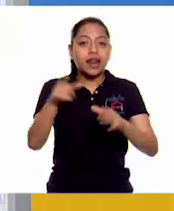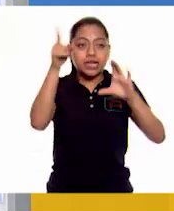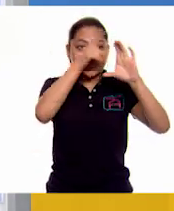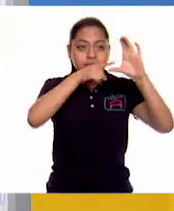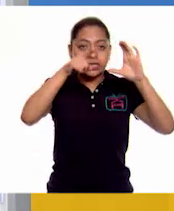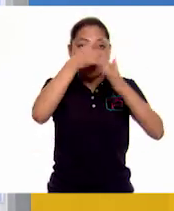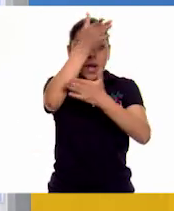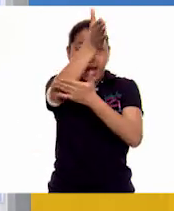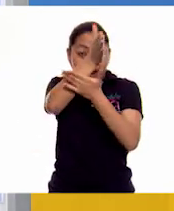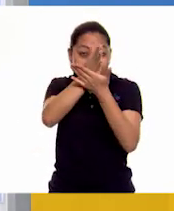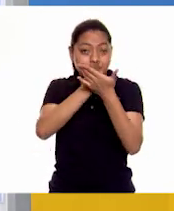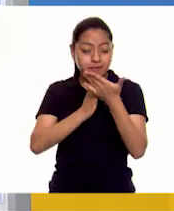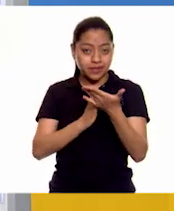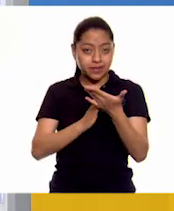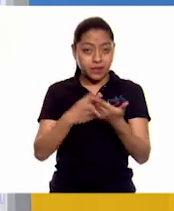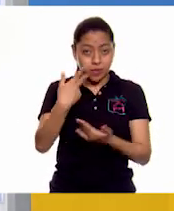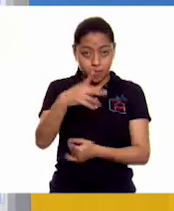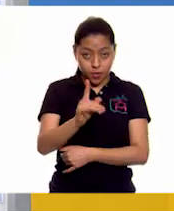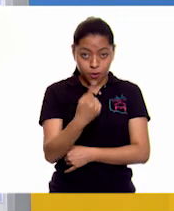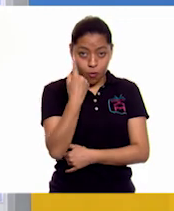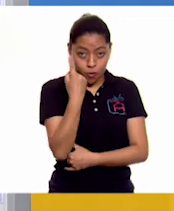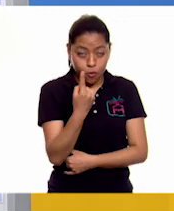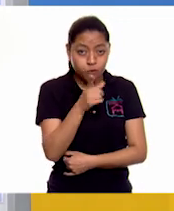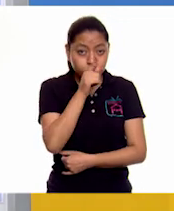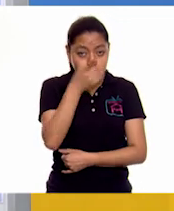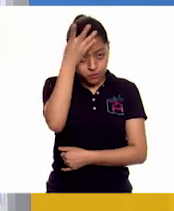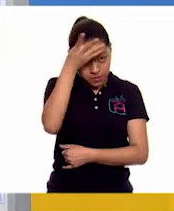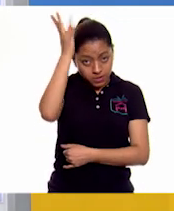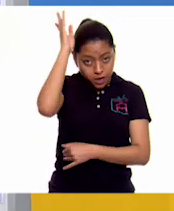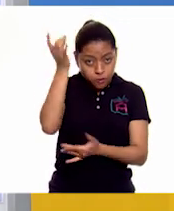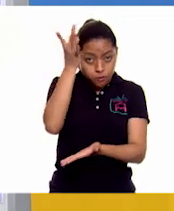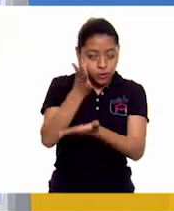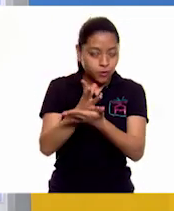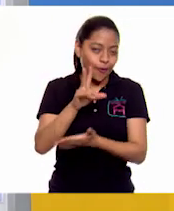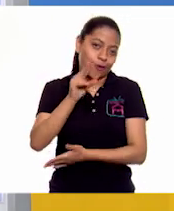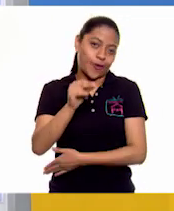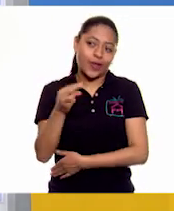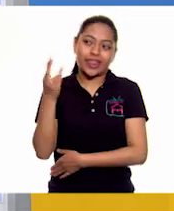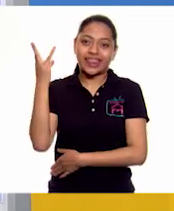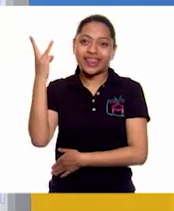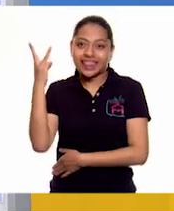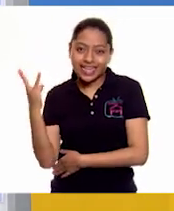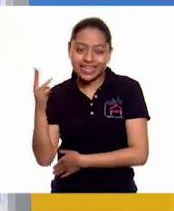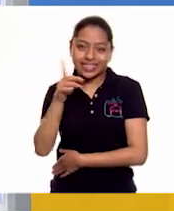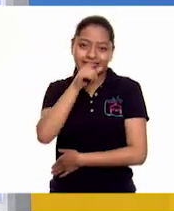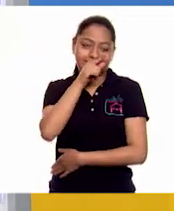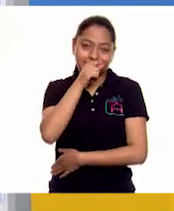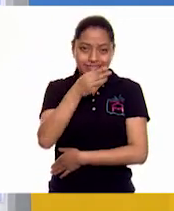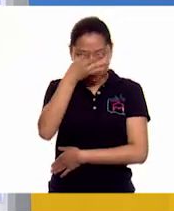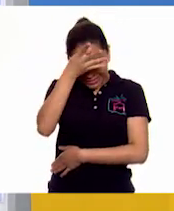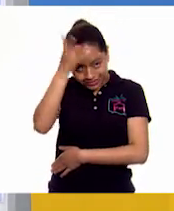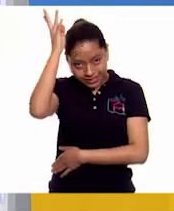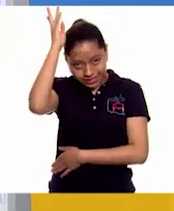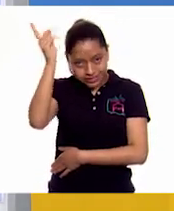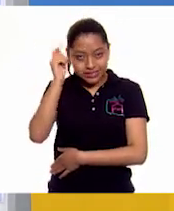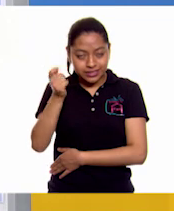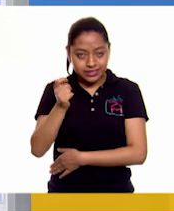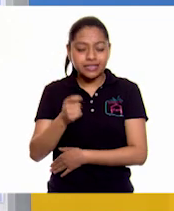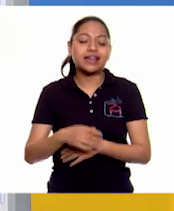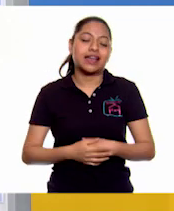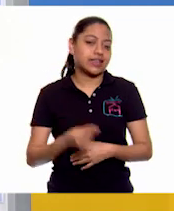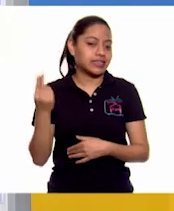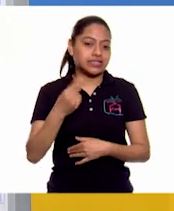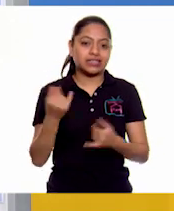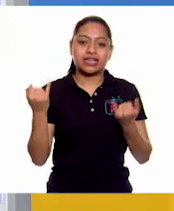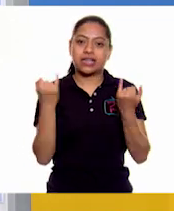Pero ahora vamos a multiplicar por tres. Tres por un medio. Para obtener tres gallitos. Que en este